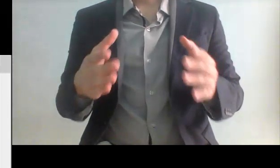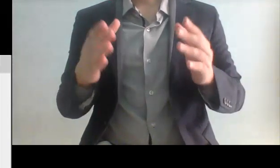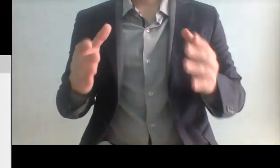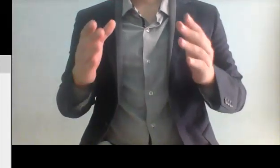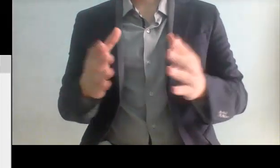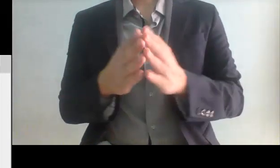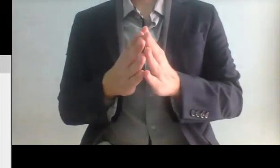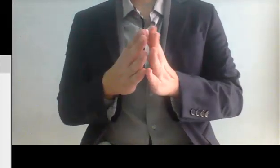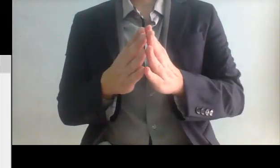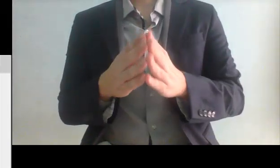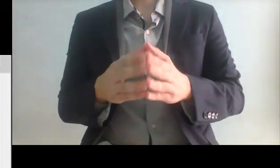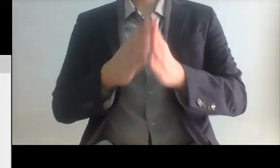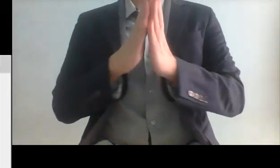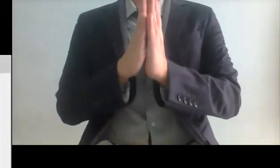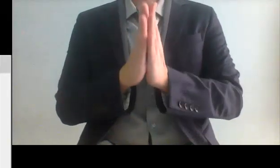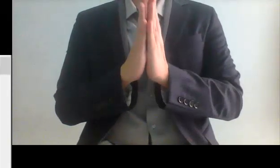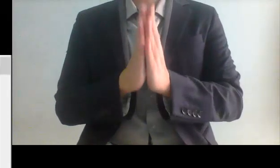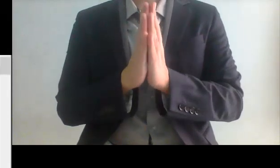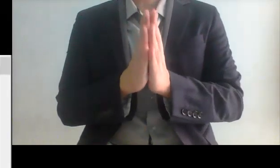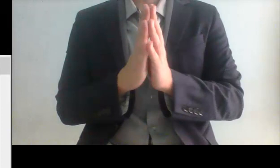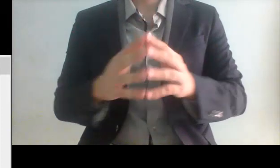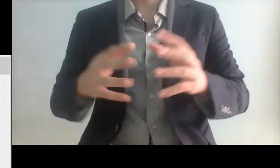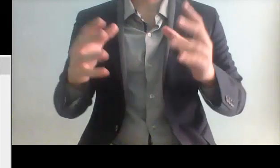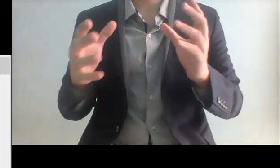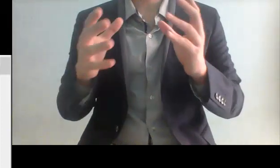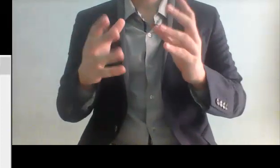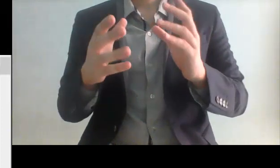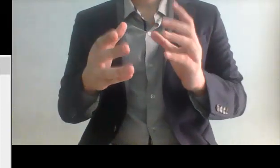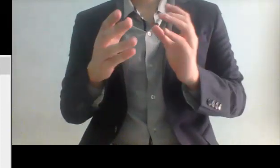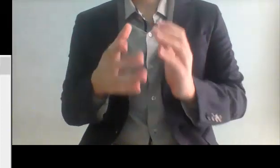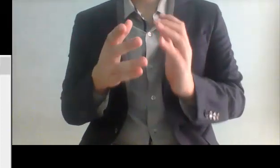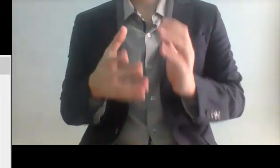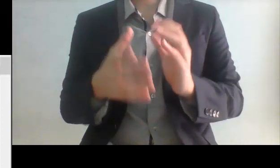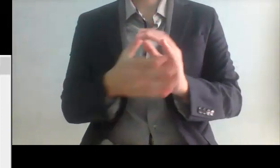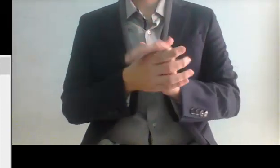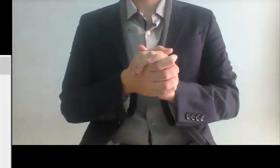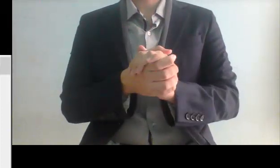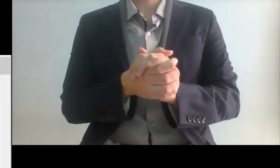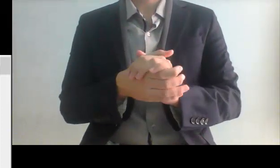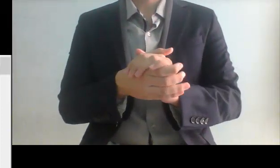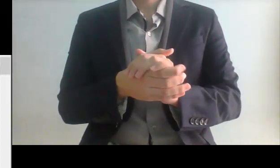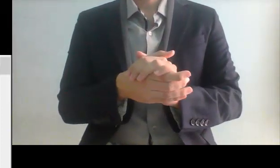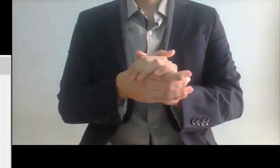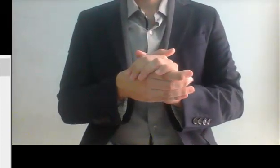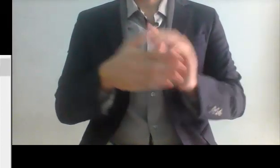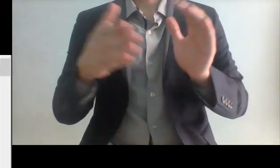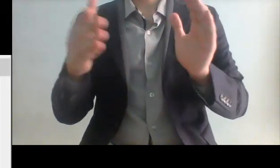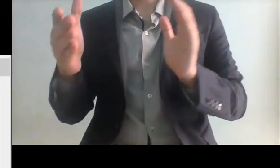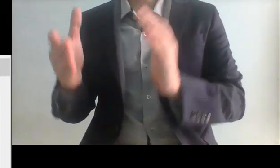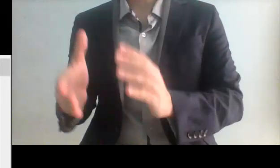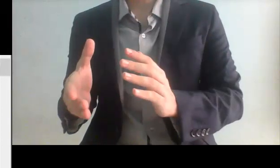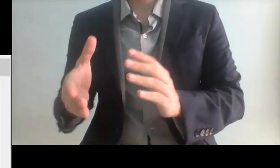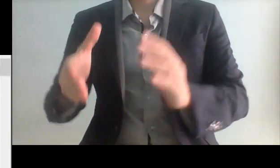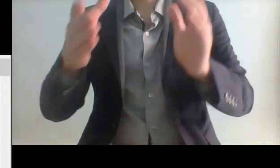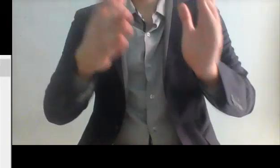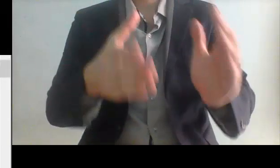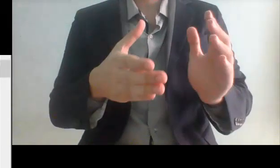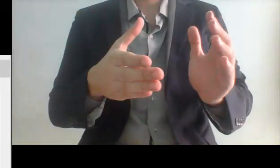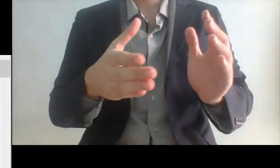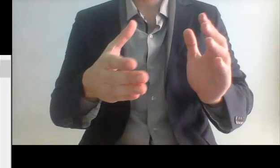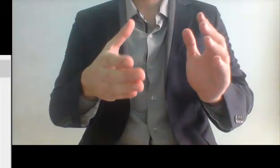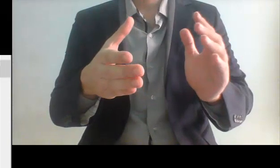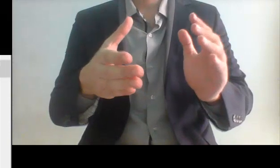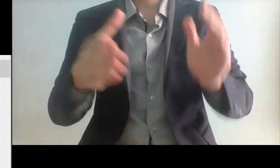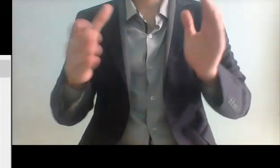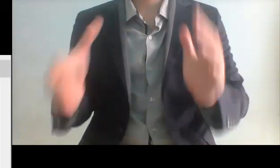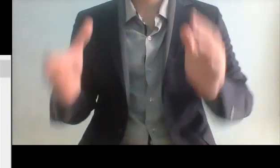que lo que quieren hacer en este momento es que ya se sienten tan tan tan destruidos internamente que el mismo panismo y el mismo